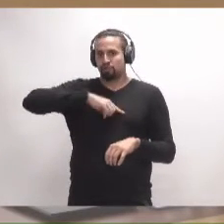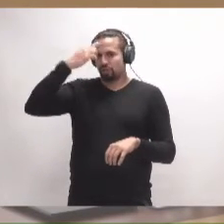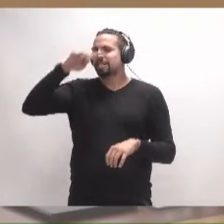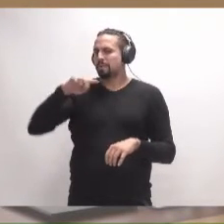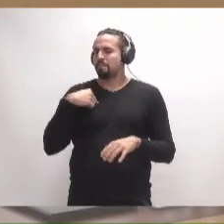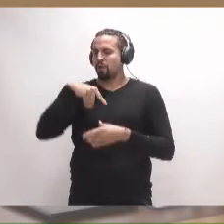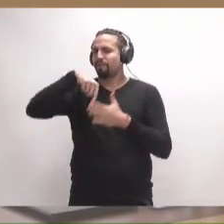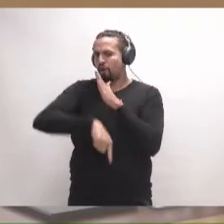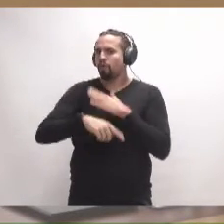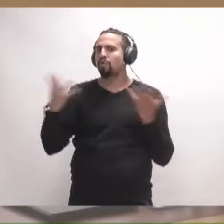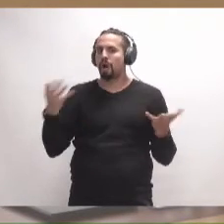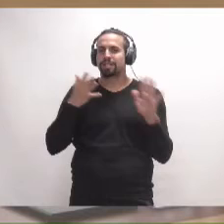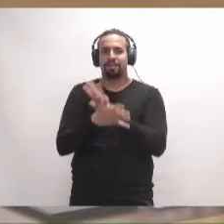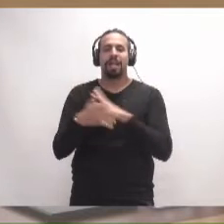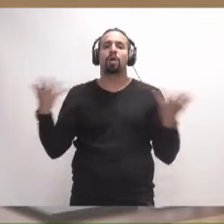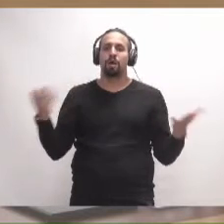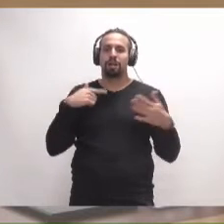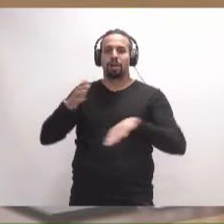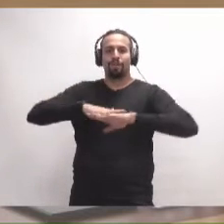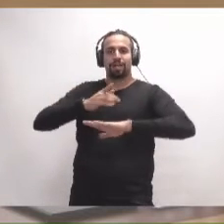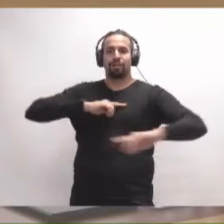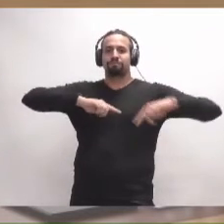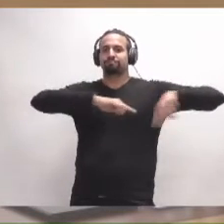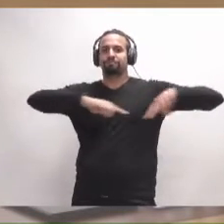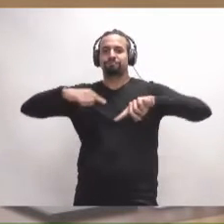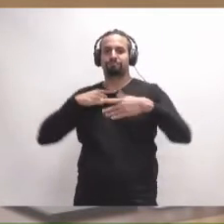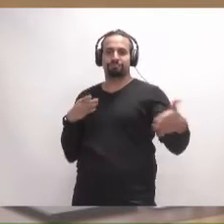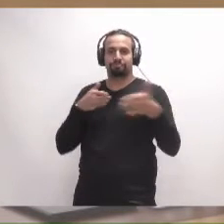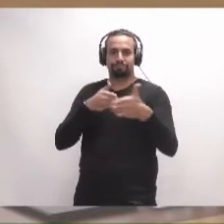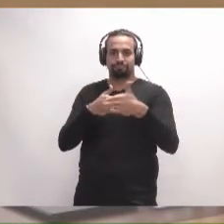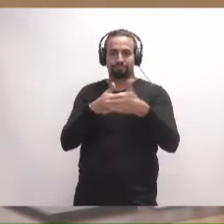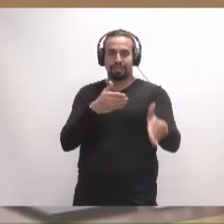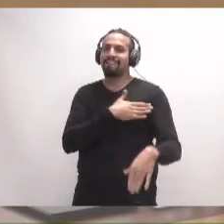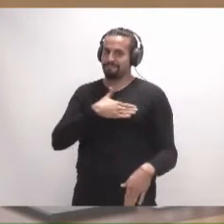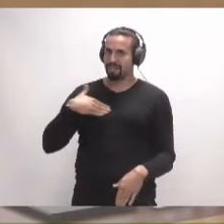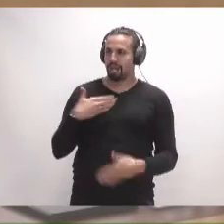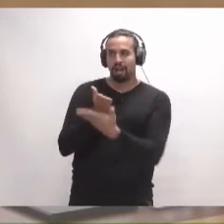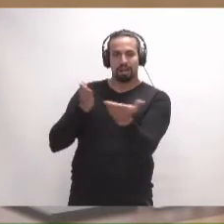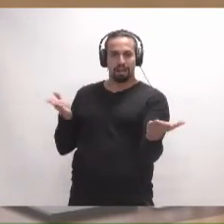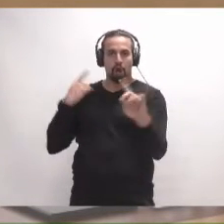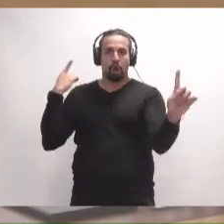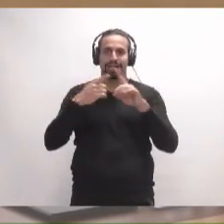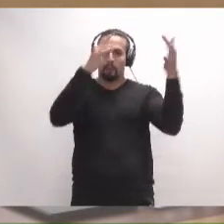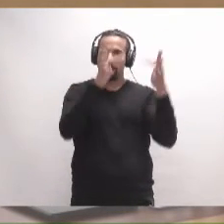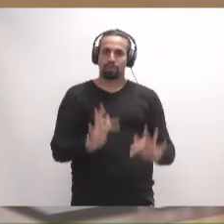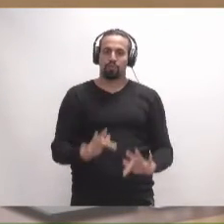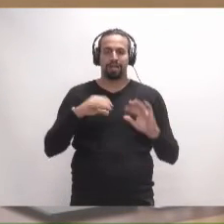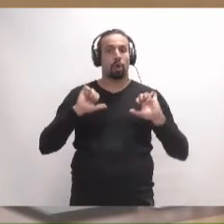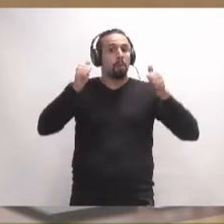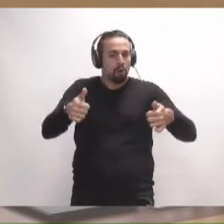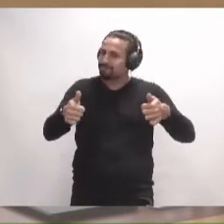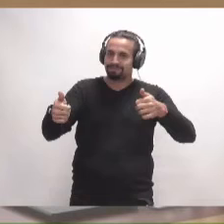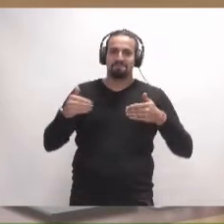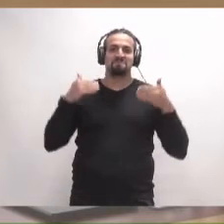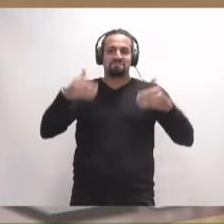y queda perfectamente claro, que es poner piedras y poner palos en las ruedas de este Gobierno para impedir que el presupuesto entre en marcha y que